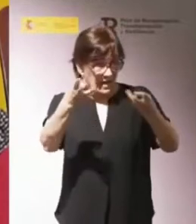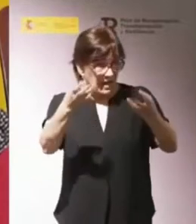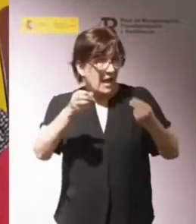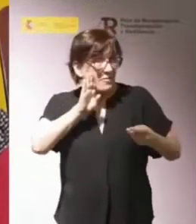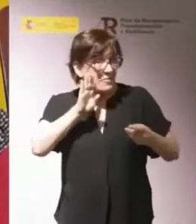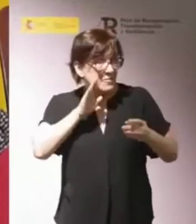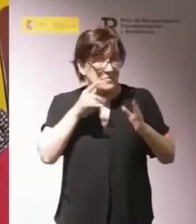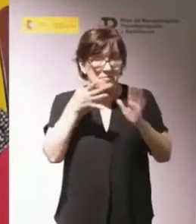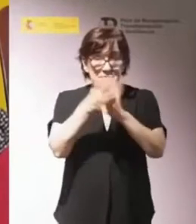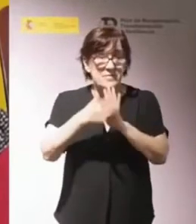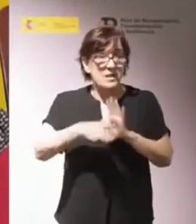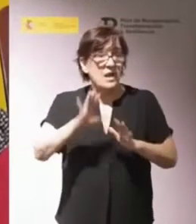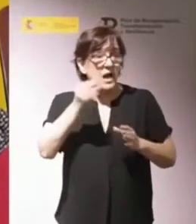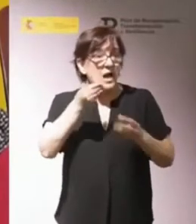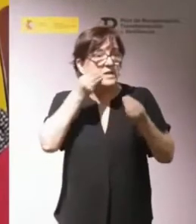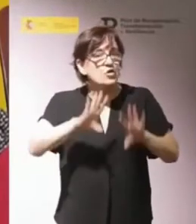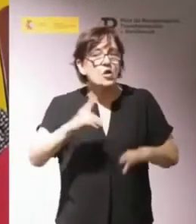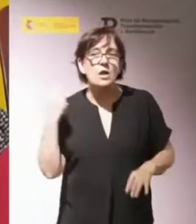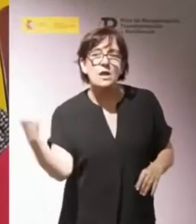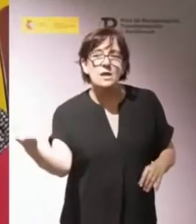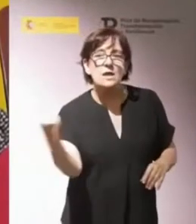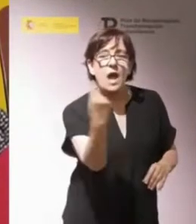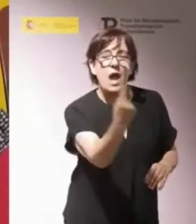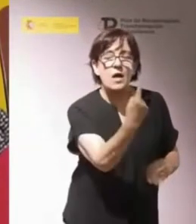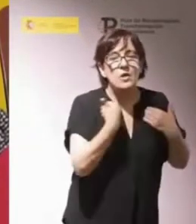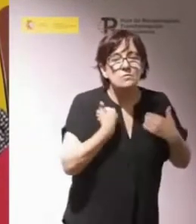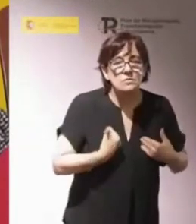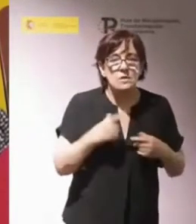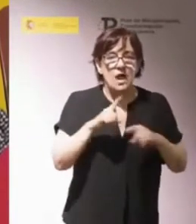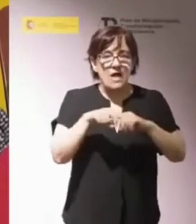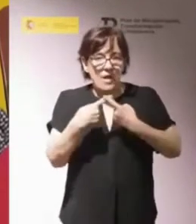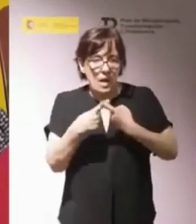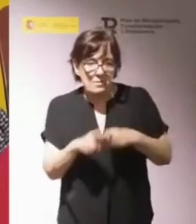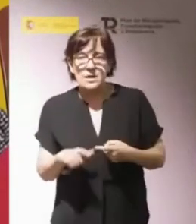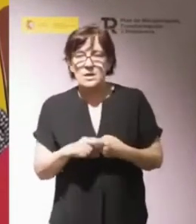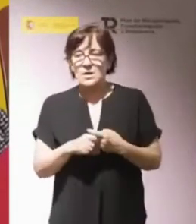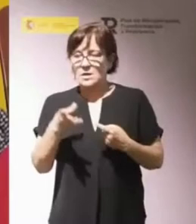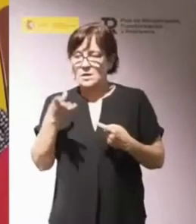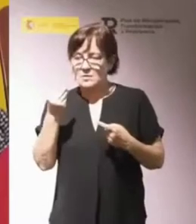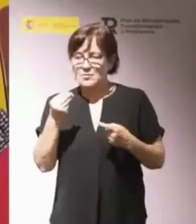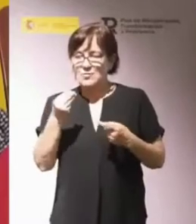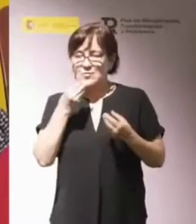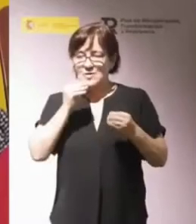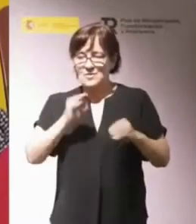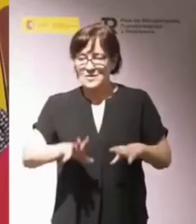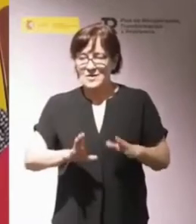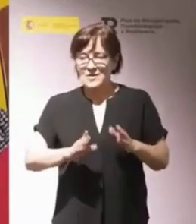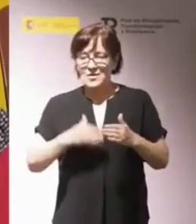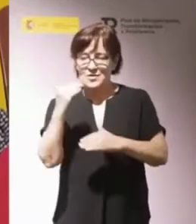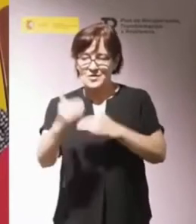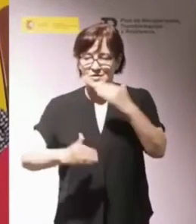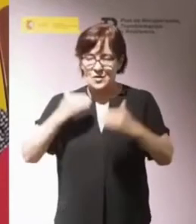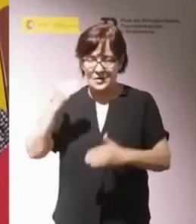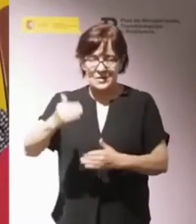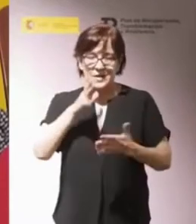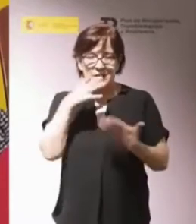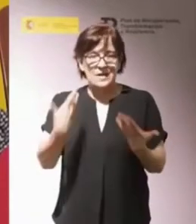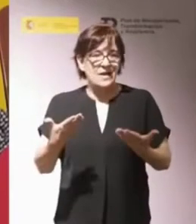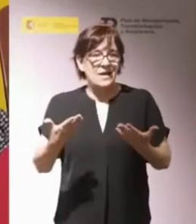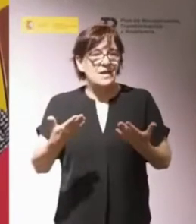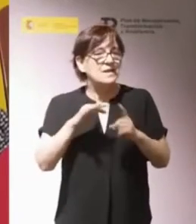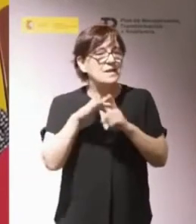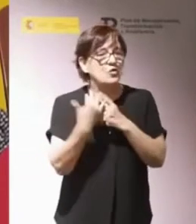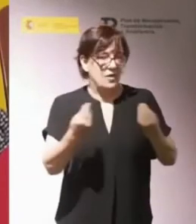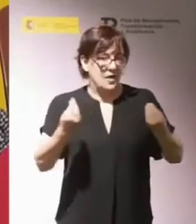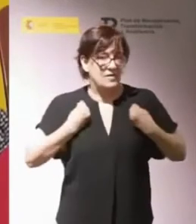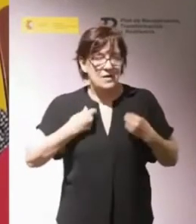acabo de decir, hay historias personales, hay familias, hay mucha historia de coraje, superación, trayectoria, situaciones vitales